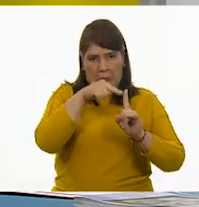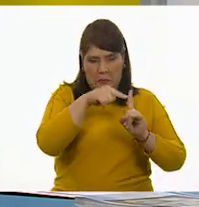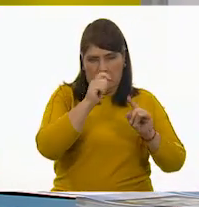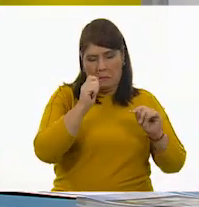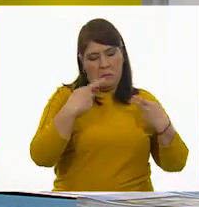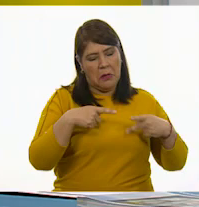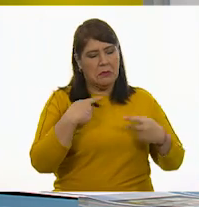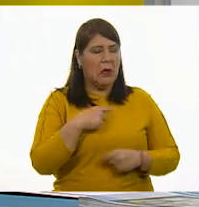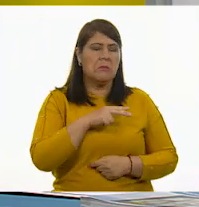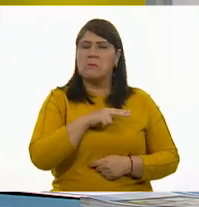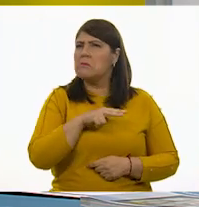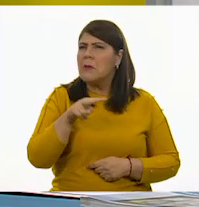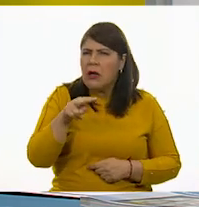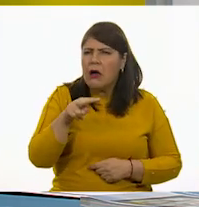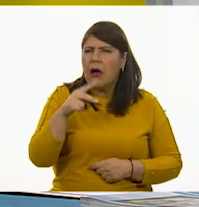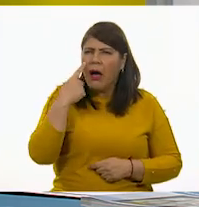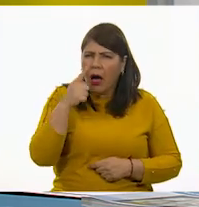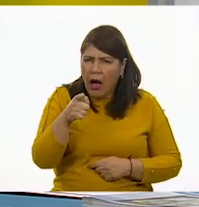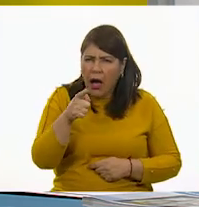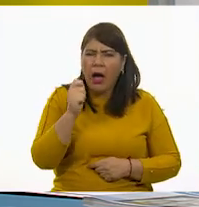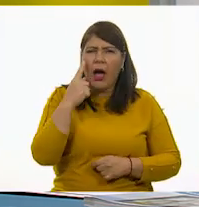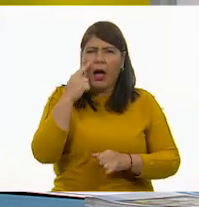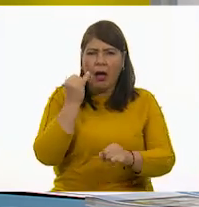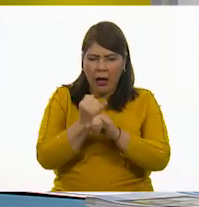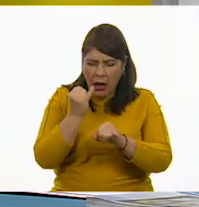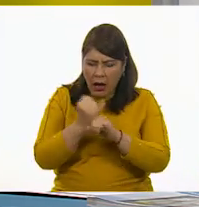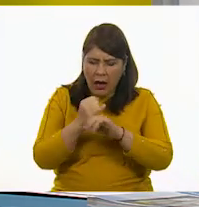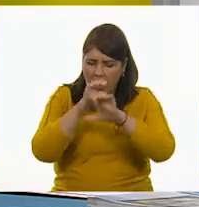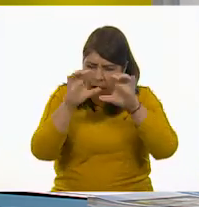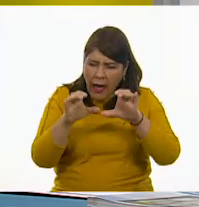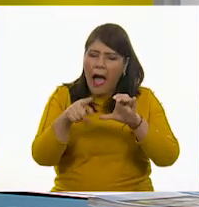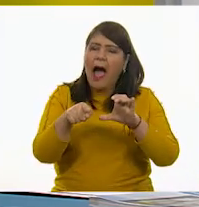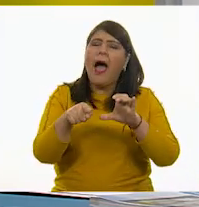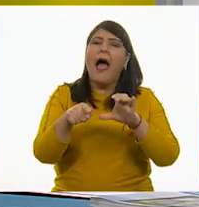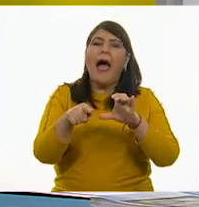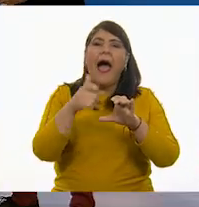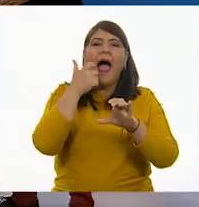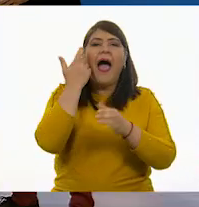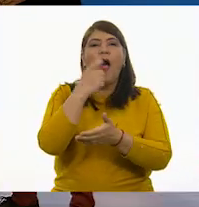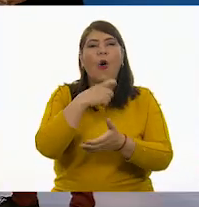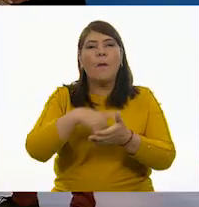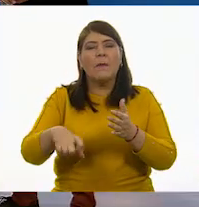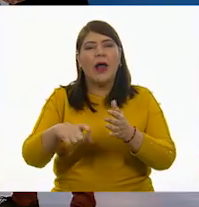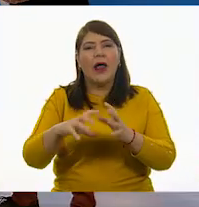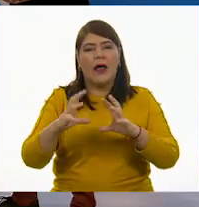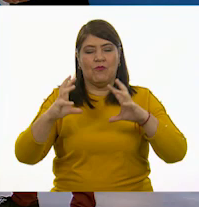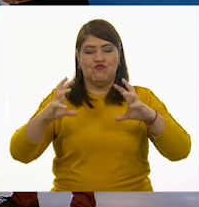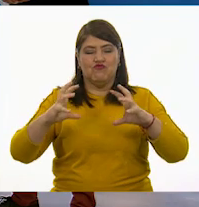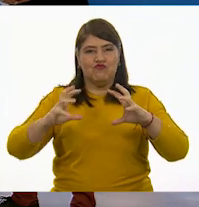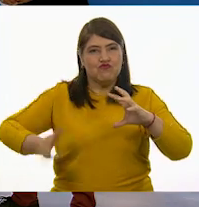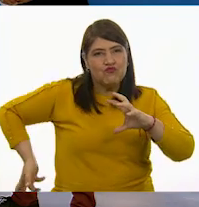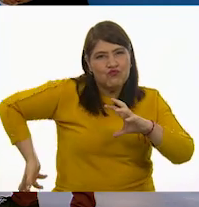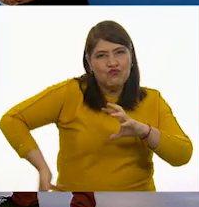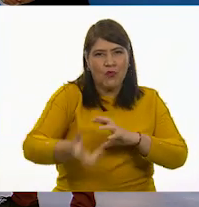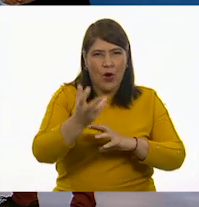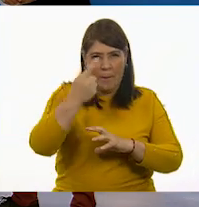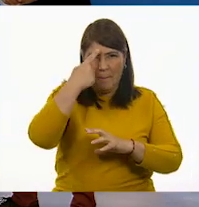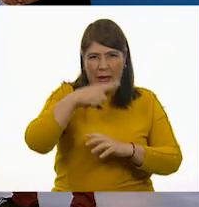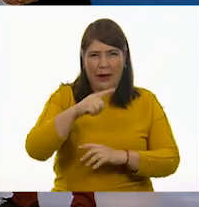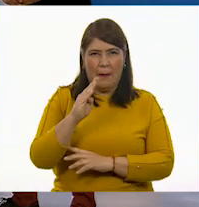vio un anuncio por internet y quiso comprar una bola de boliche para jugar con sus amigos y